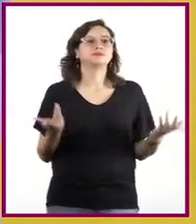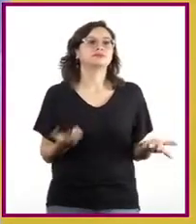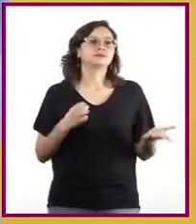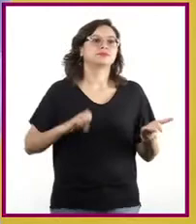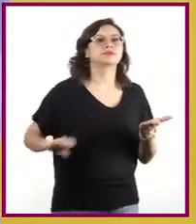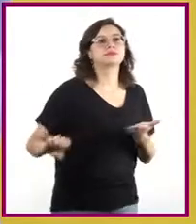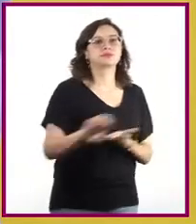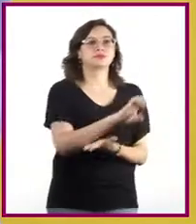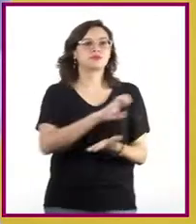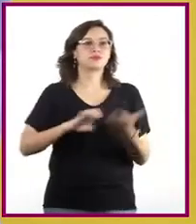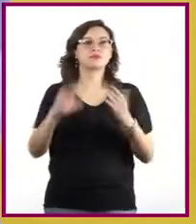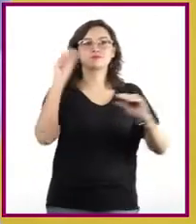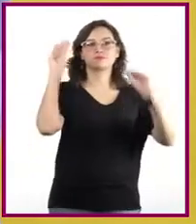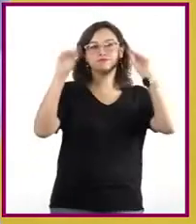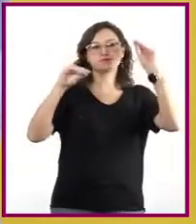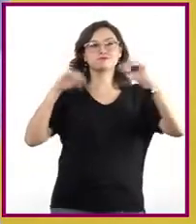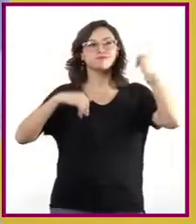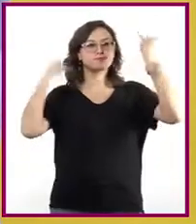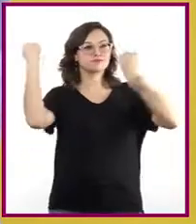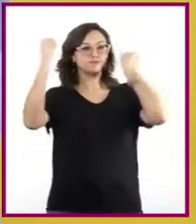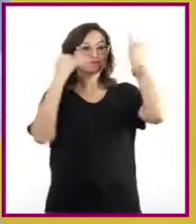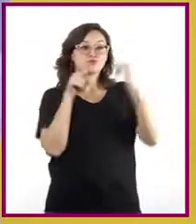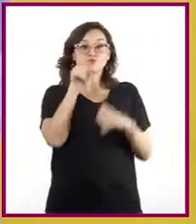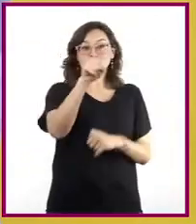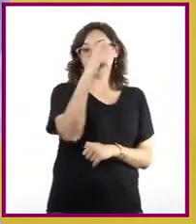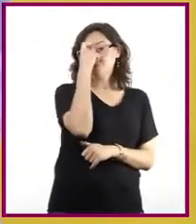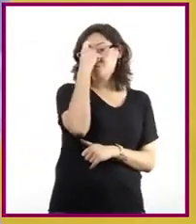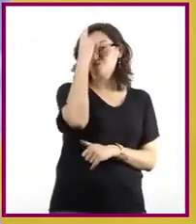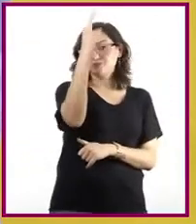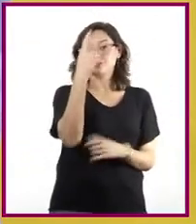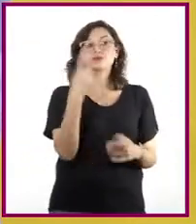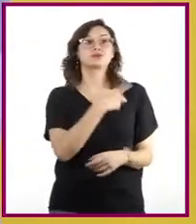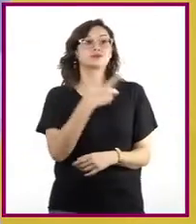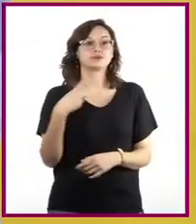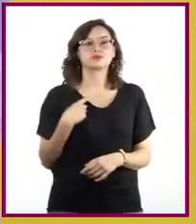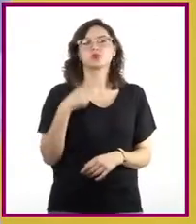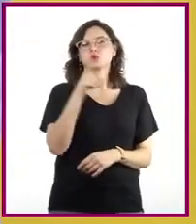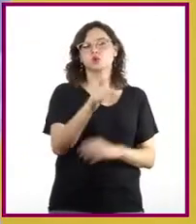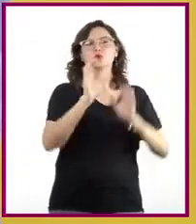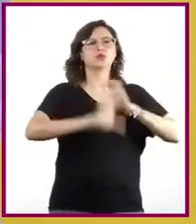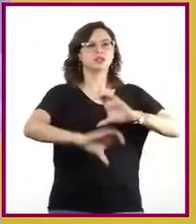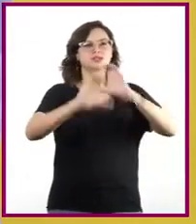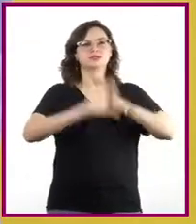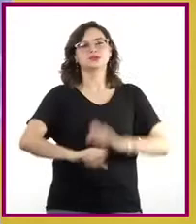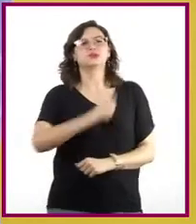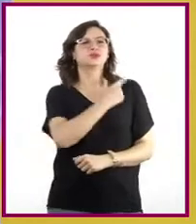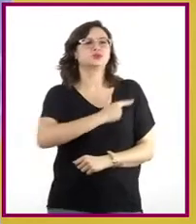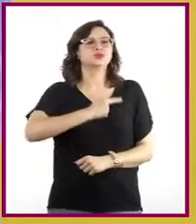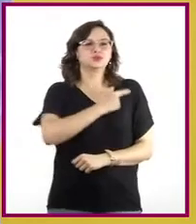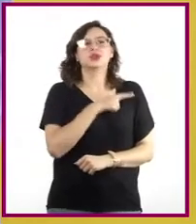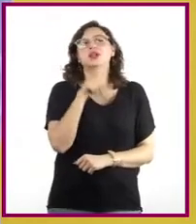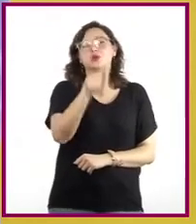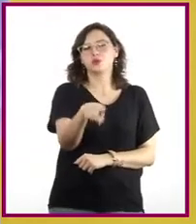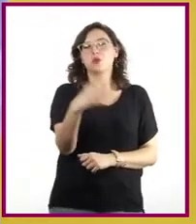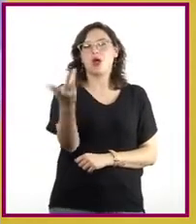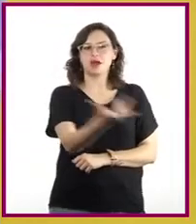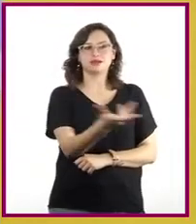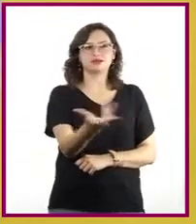deberá estar inspirada en una obra suya, es decir, en una canción creada por ustedes mismos.